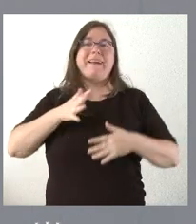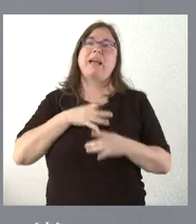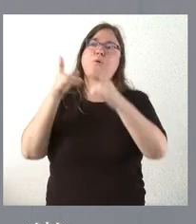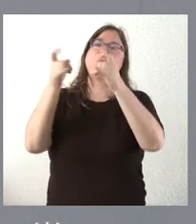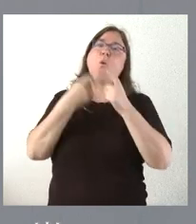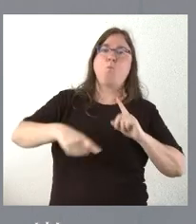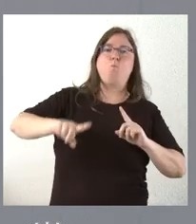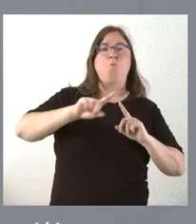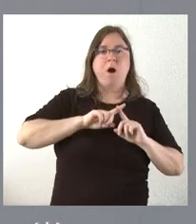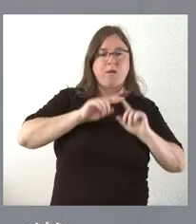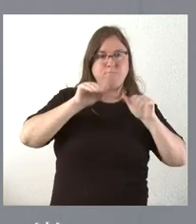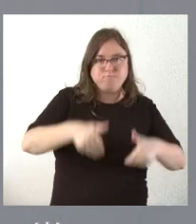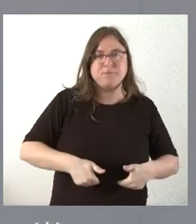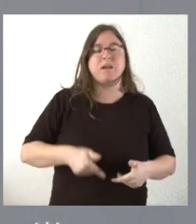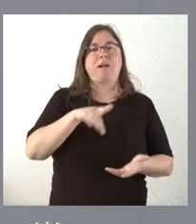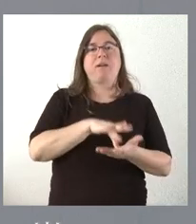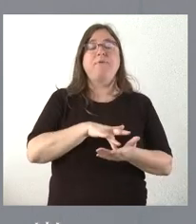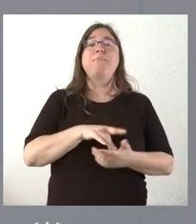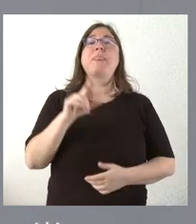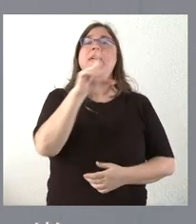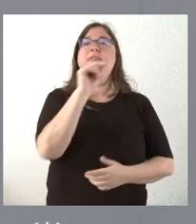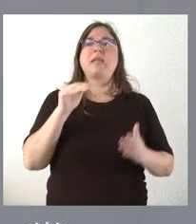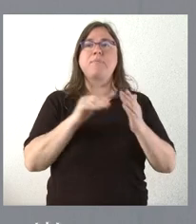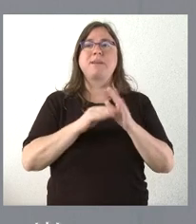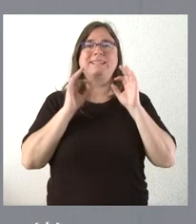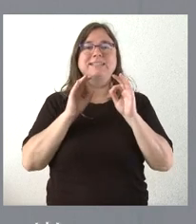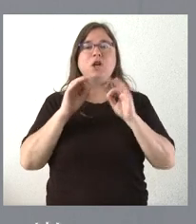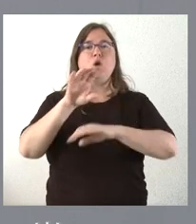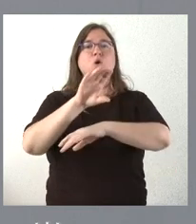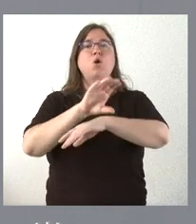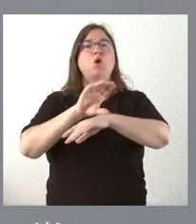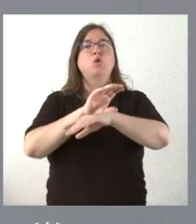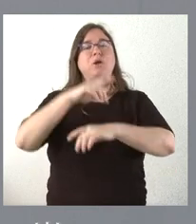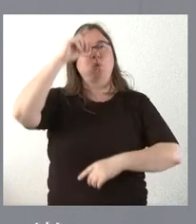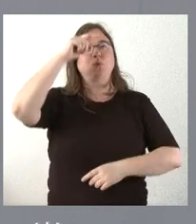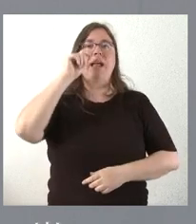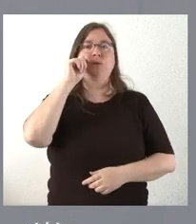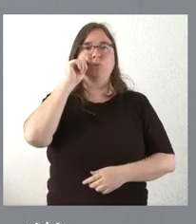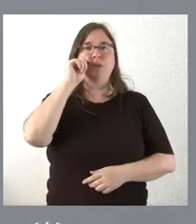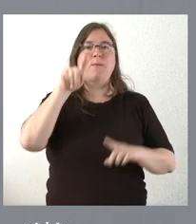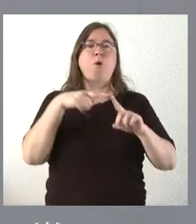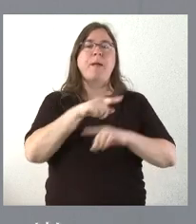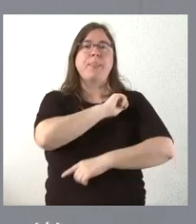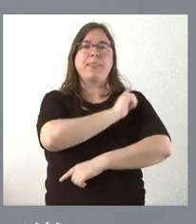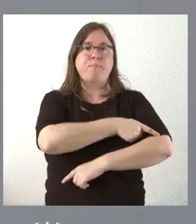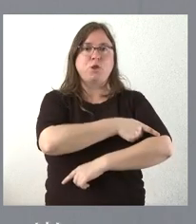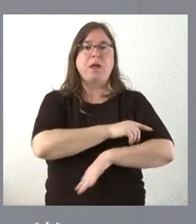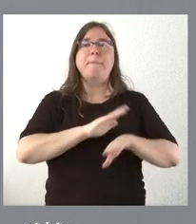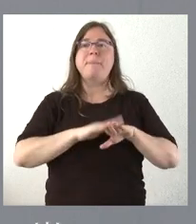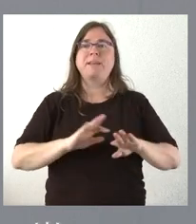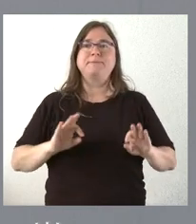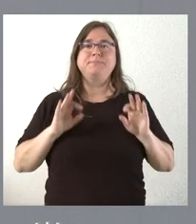Castilla y León. Y 100.000 euros va a destinar la Consejería de Cultura, Turismo y Deporte al